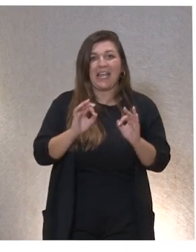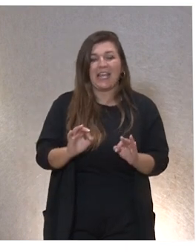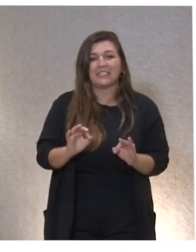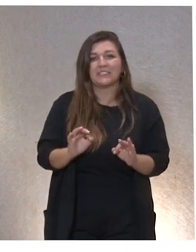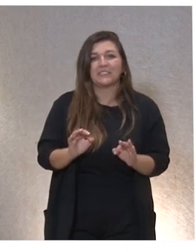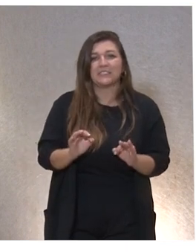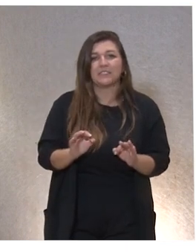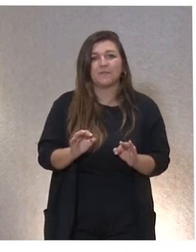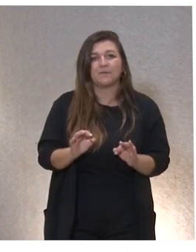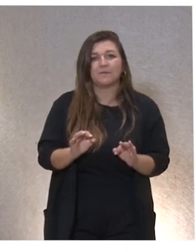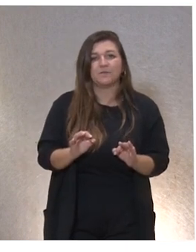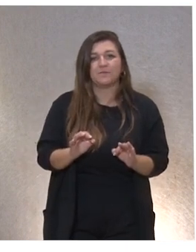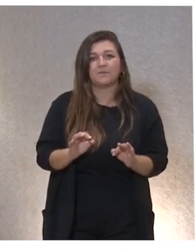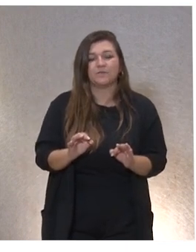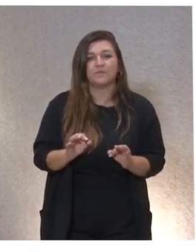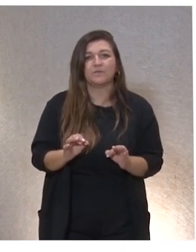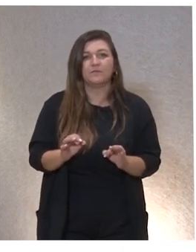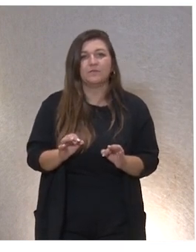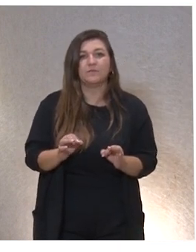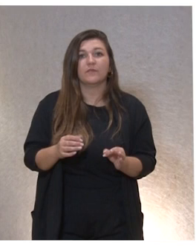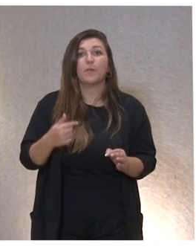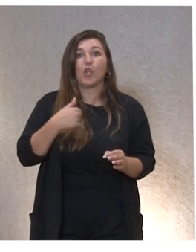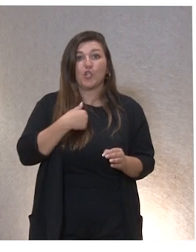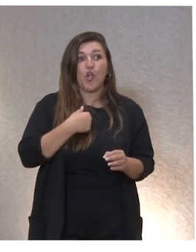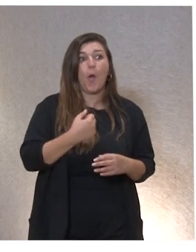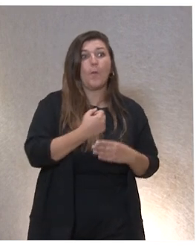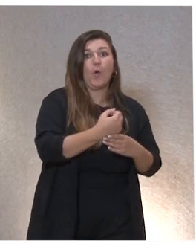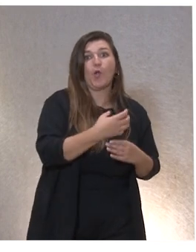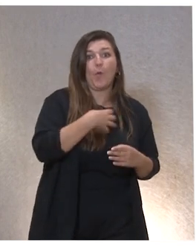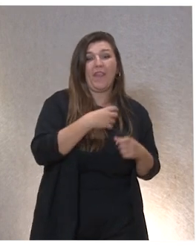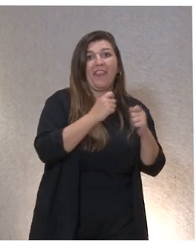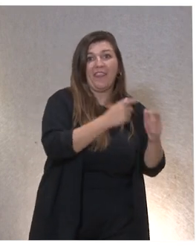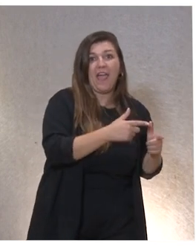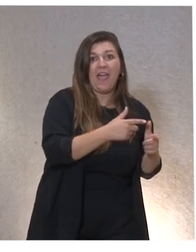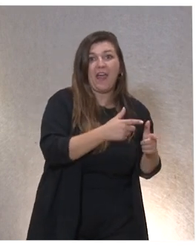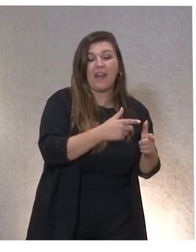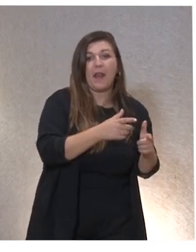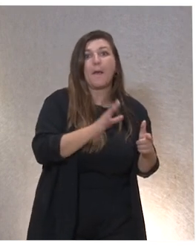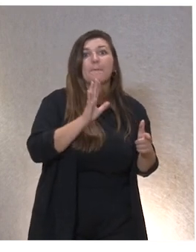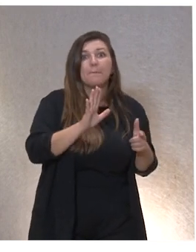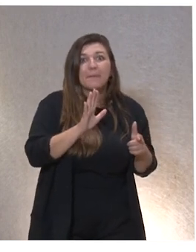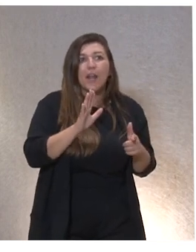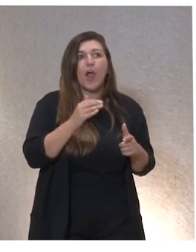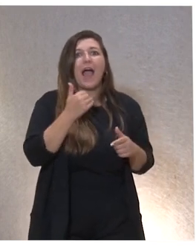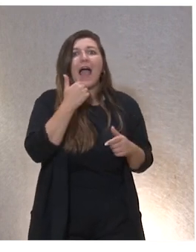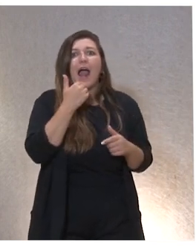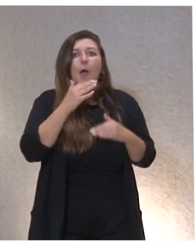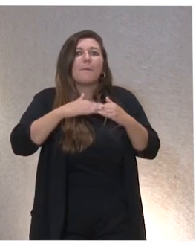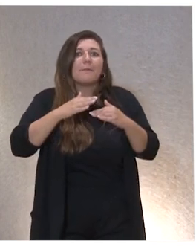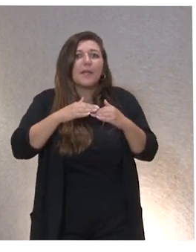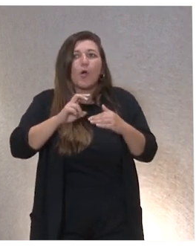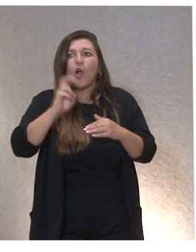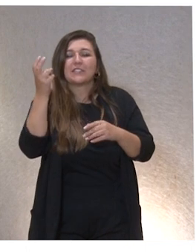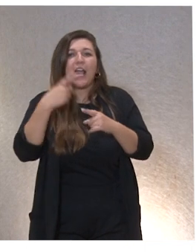mismo que no siento no poder darte el apoyo que necesites, podemos darle el apoyo que necesite en otra cosa.